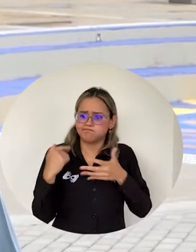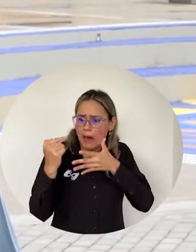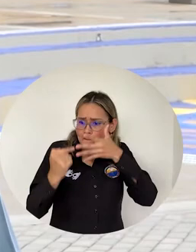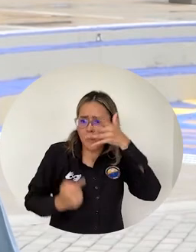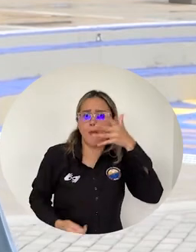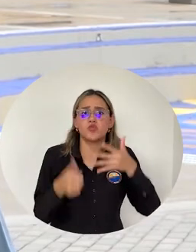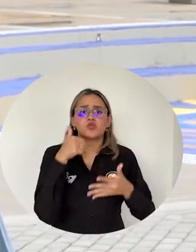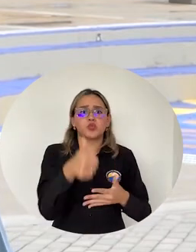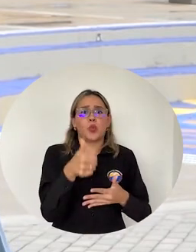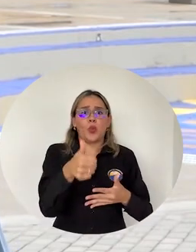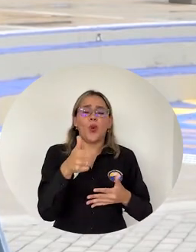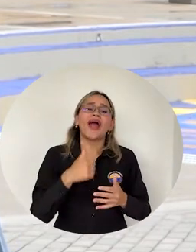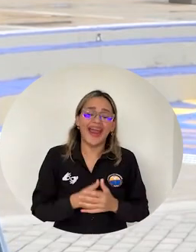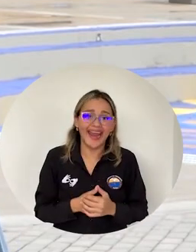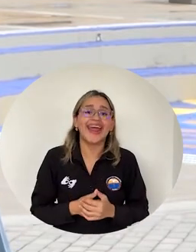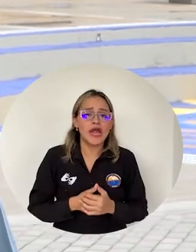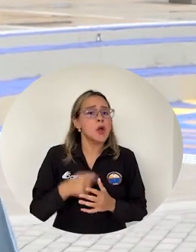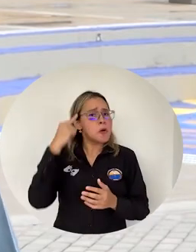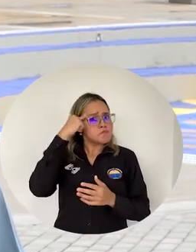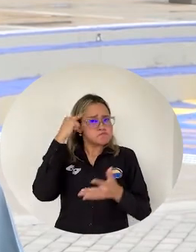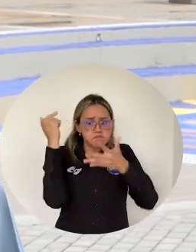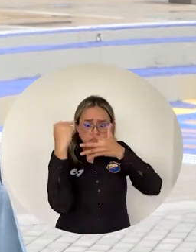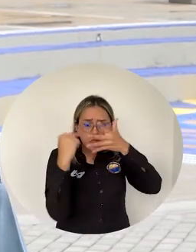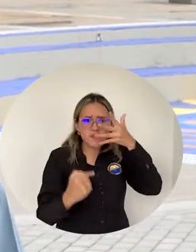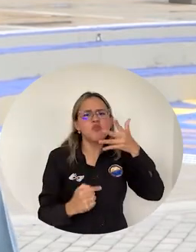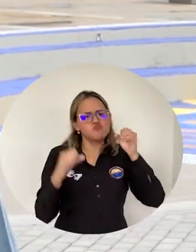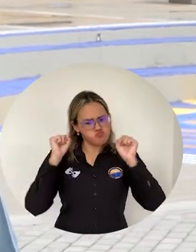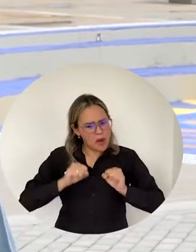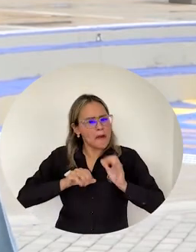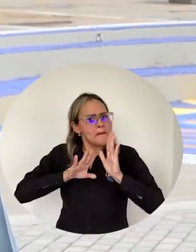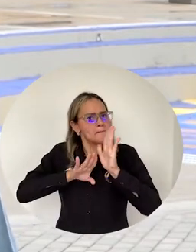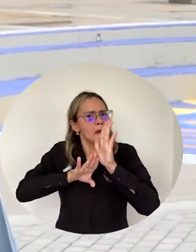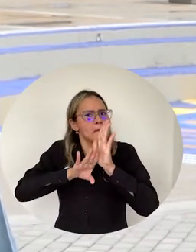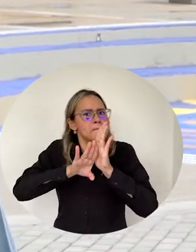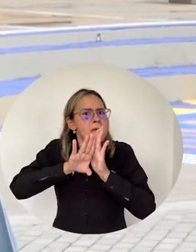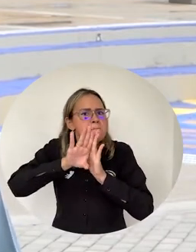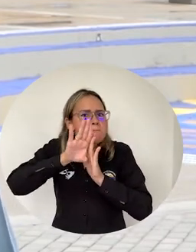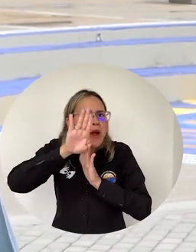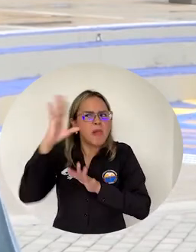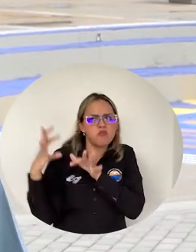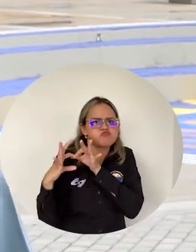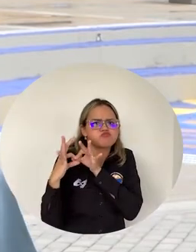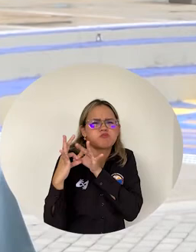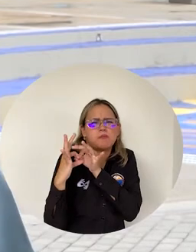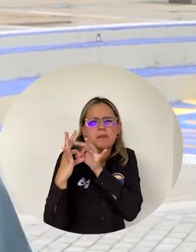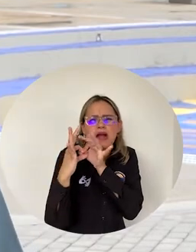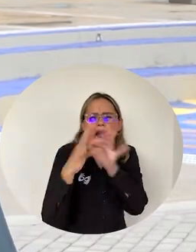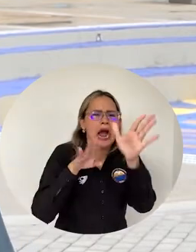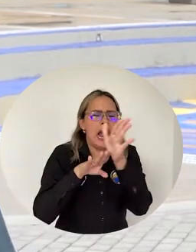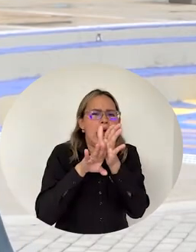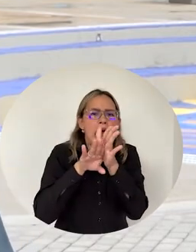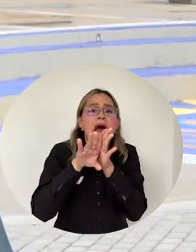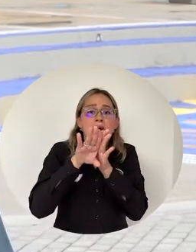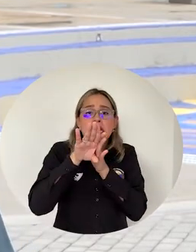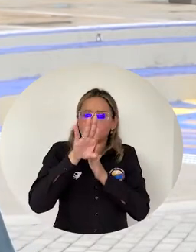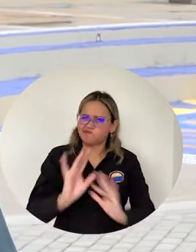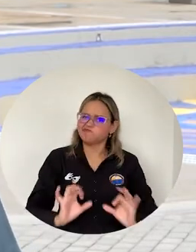estos resultados Yo creo Que se puede Avanzar Con la alianza En una manera